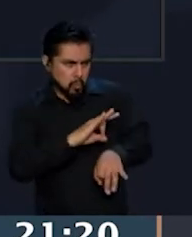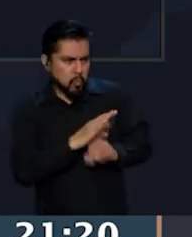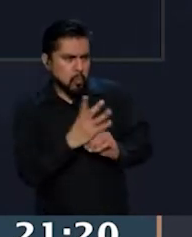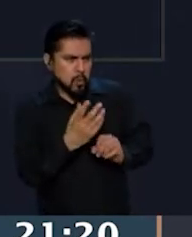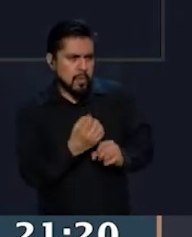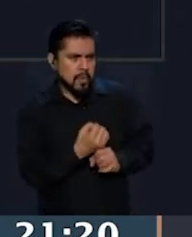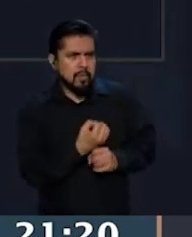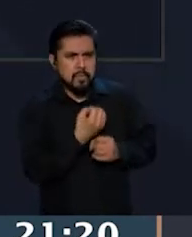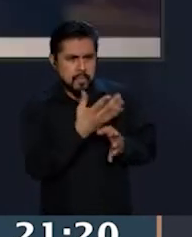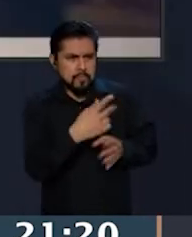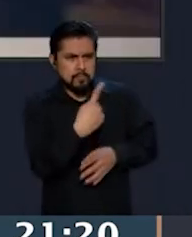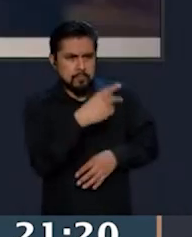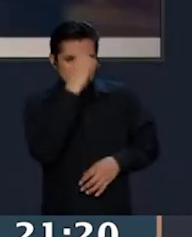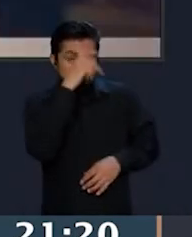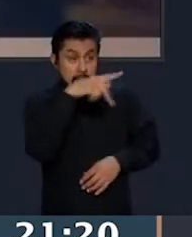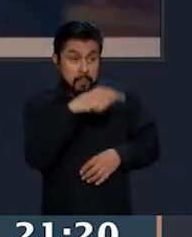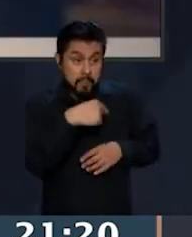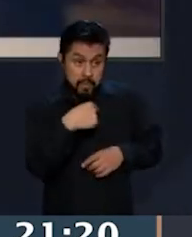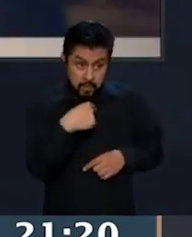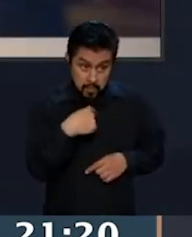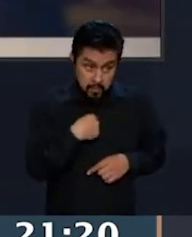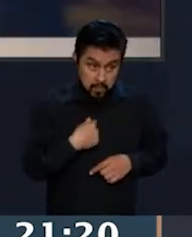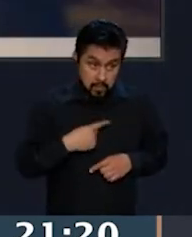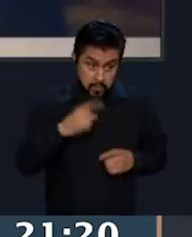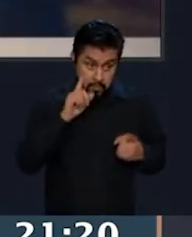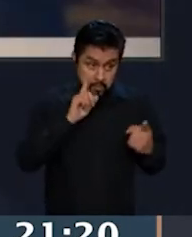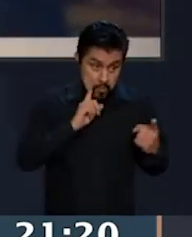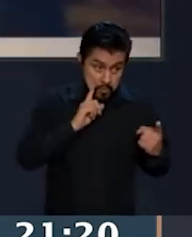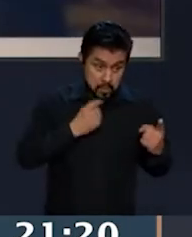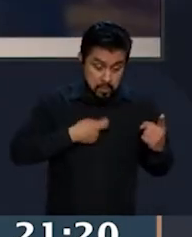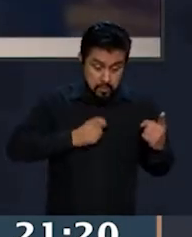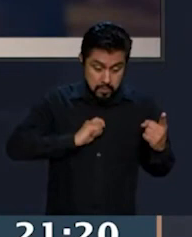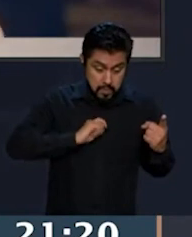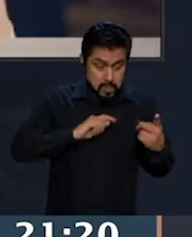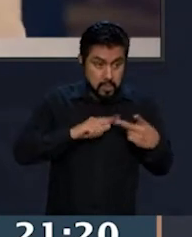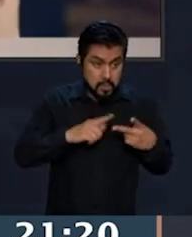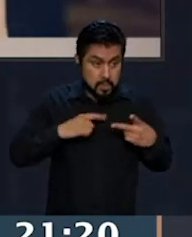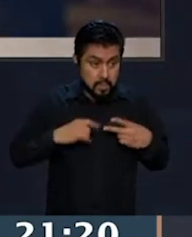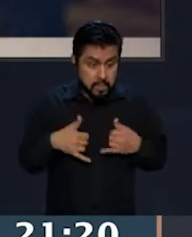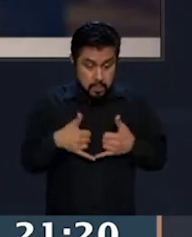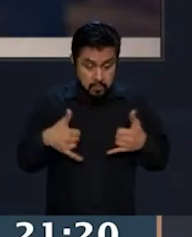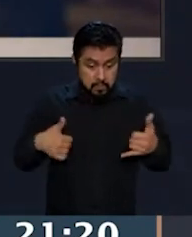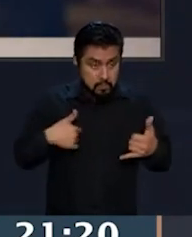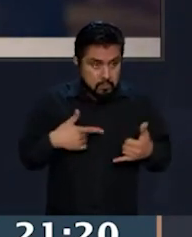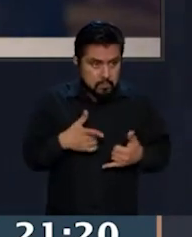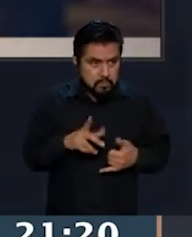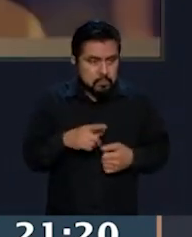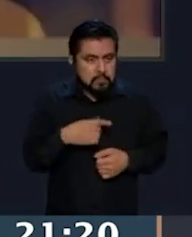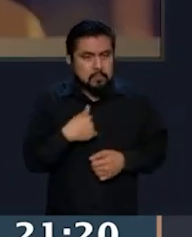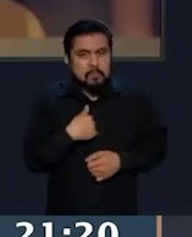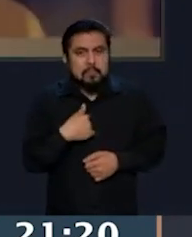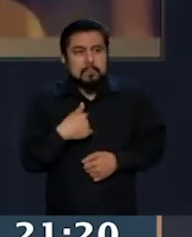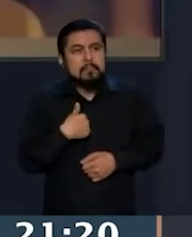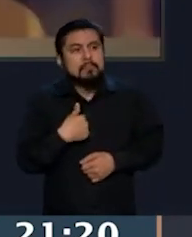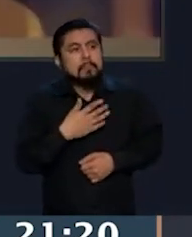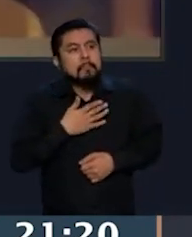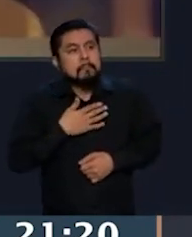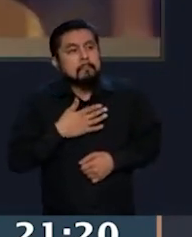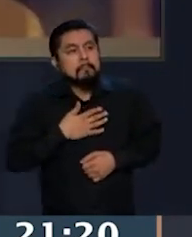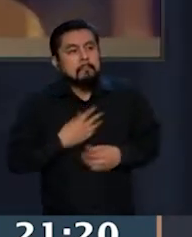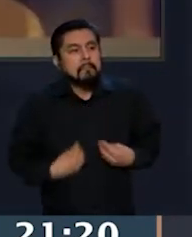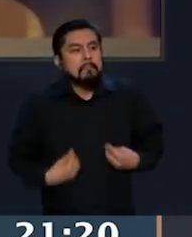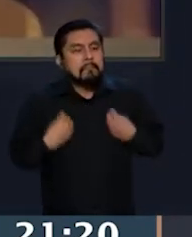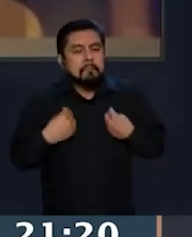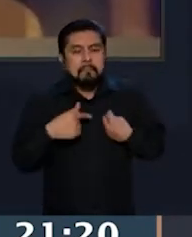concentre en hablar de mi género, de mi peso, que es violencia política de género. Y que me parece que además, si no